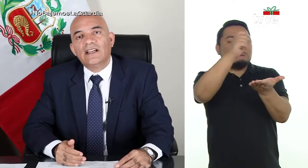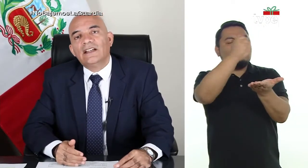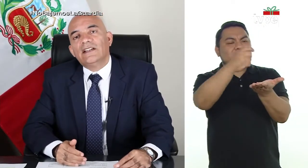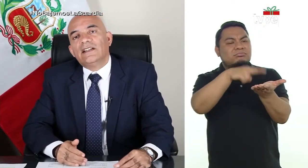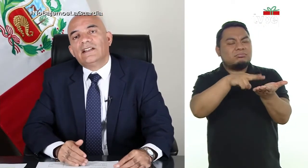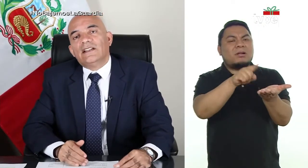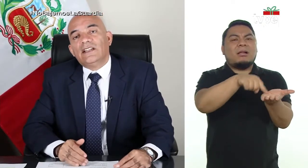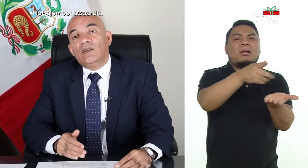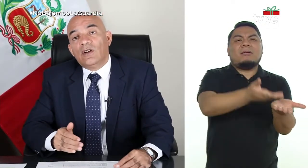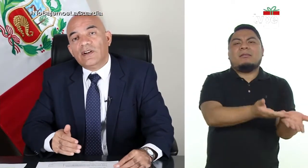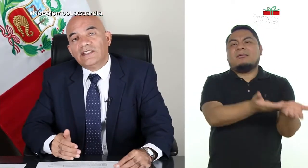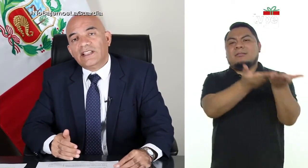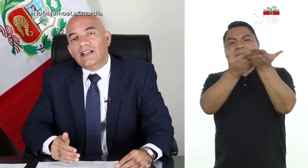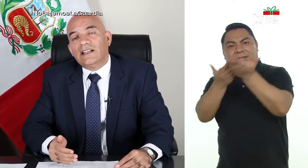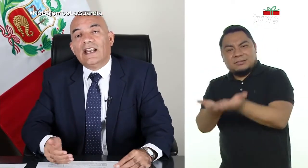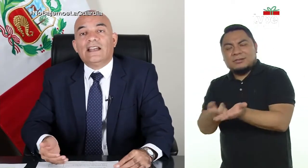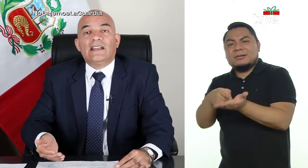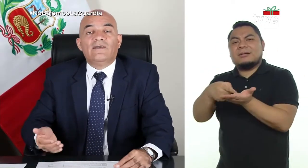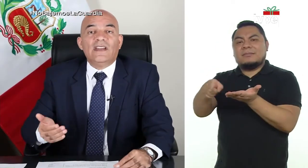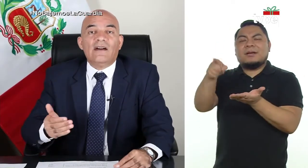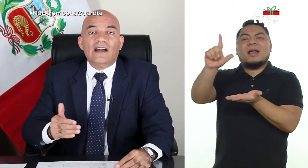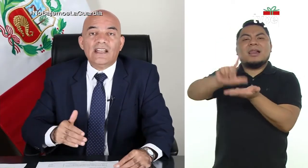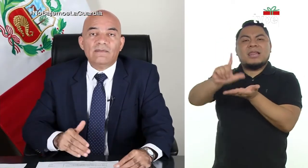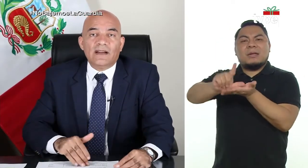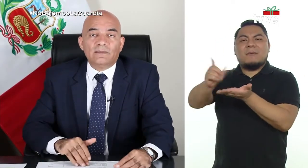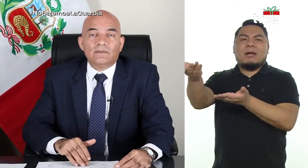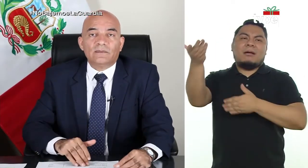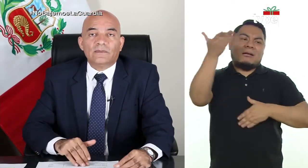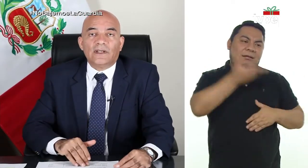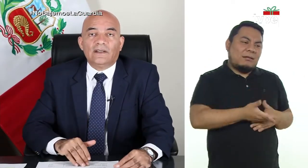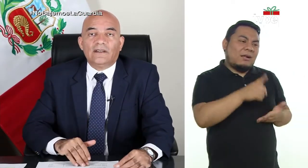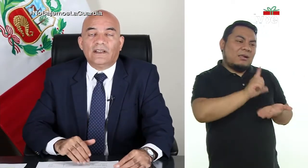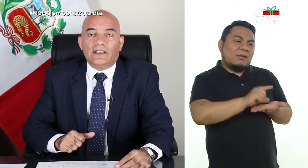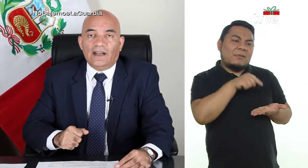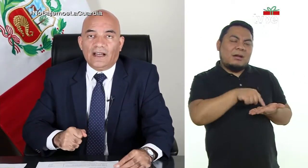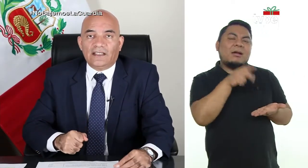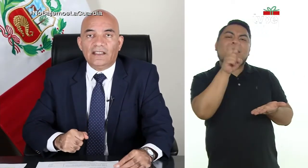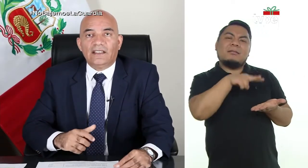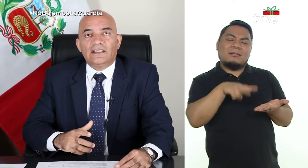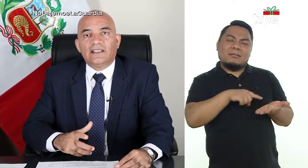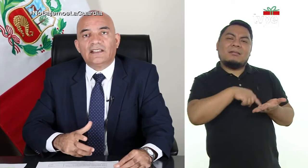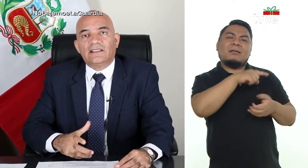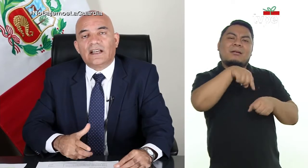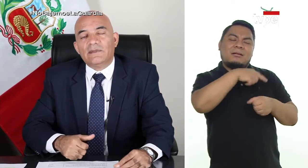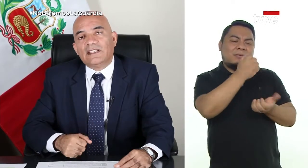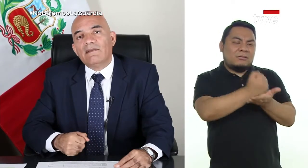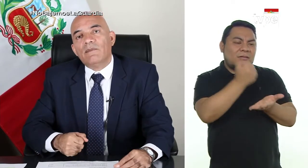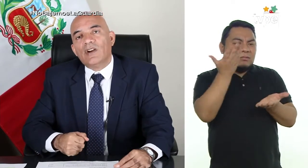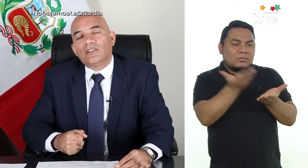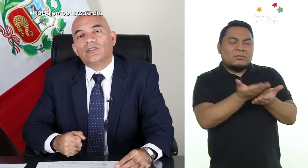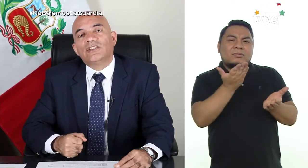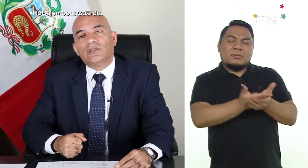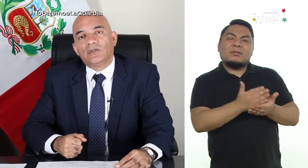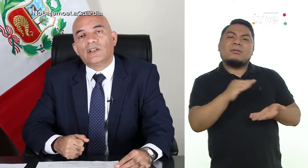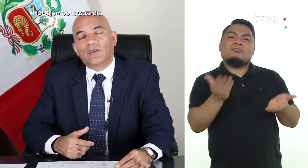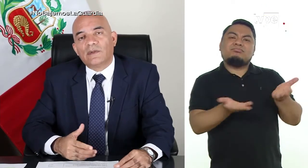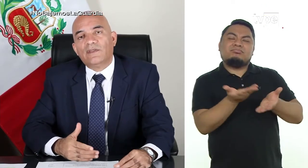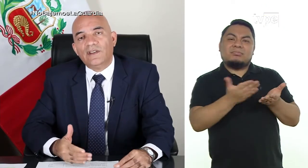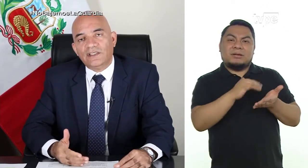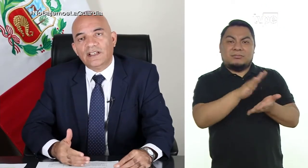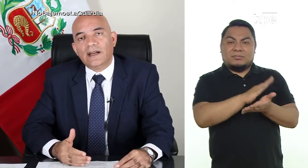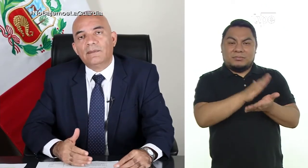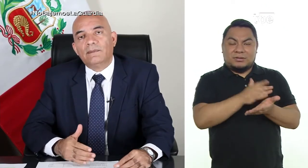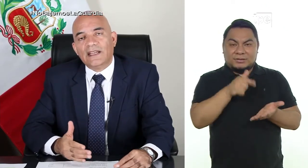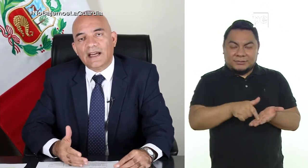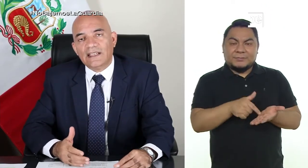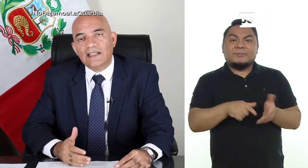regional y luego esta la enviaba a Lima. Aquí es que tramitábamos la solicitud de forma